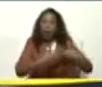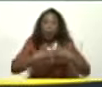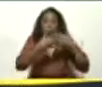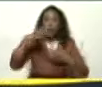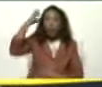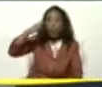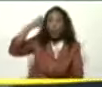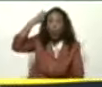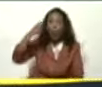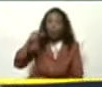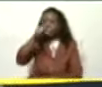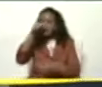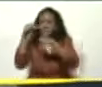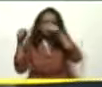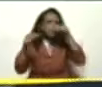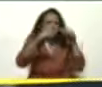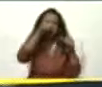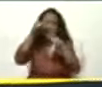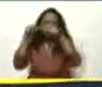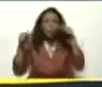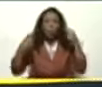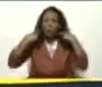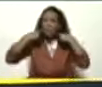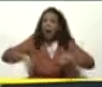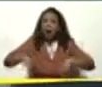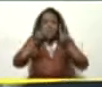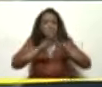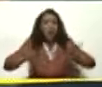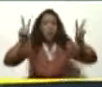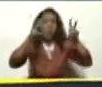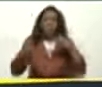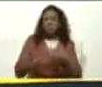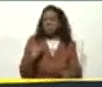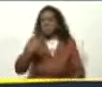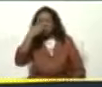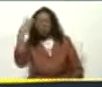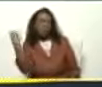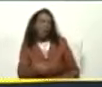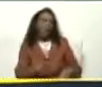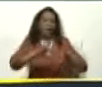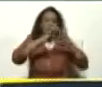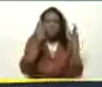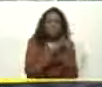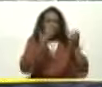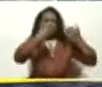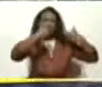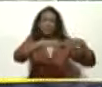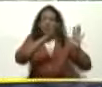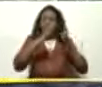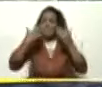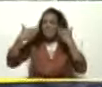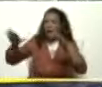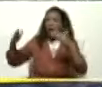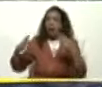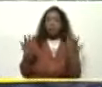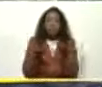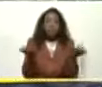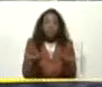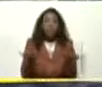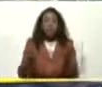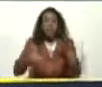De Europa De drogadicción De pérdida De valores De pérdida De la familia De pérdida Del